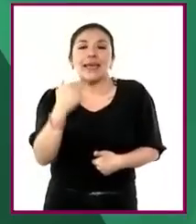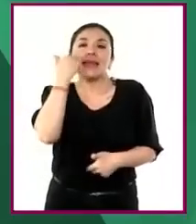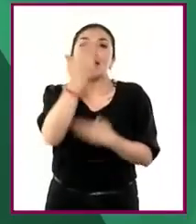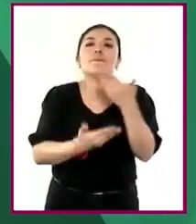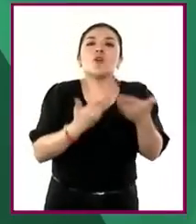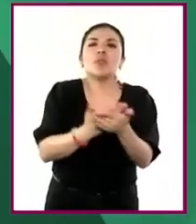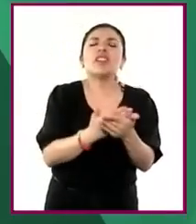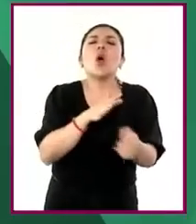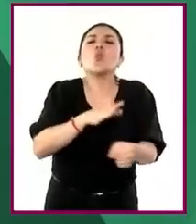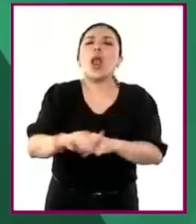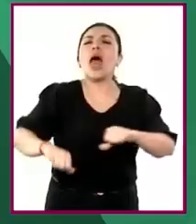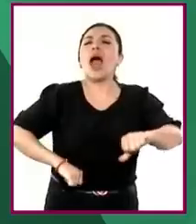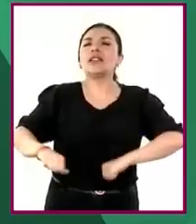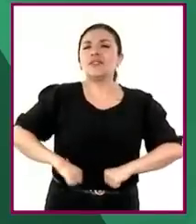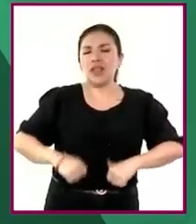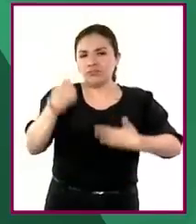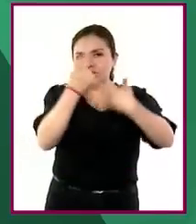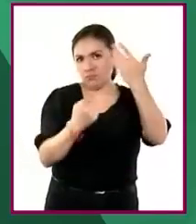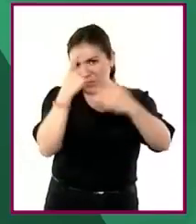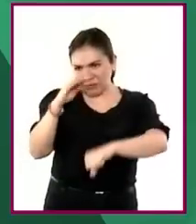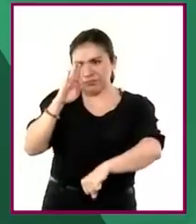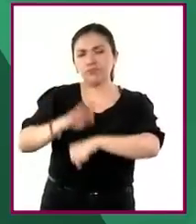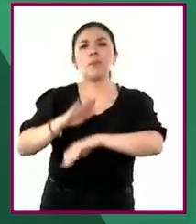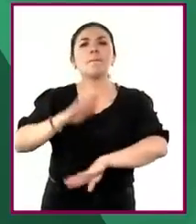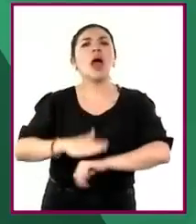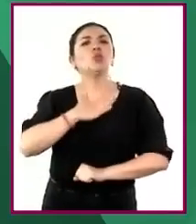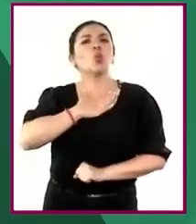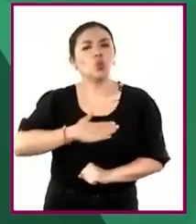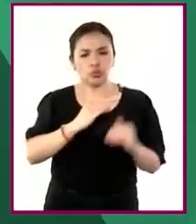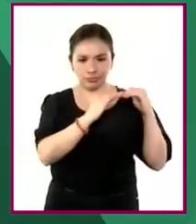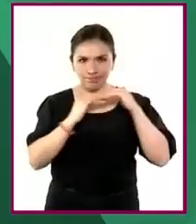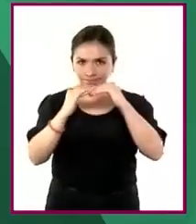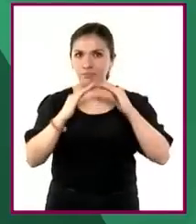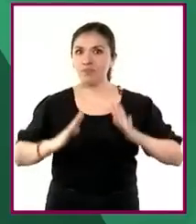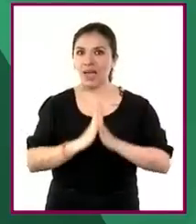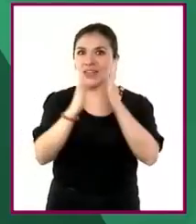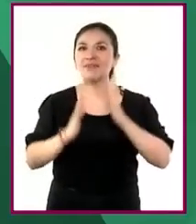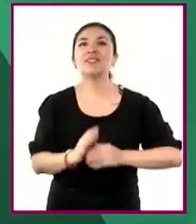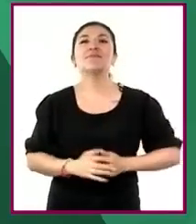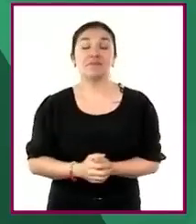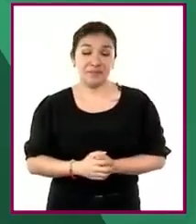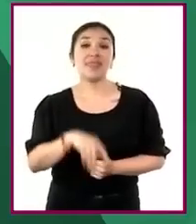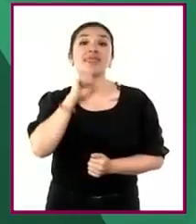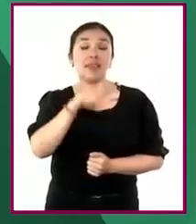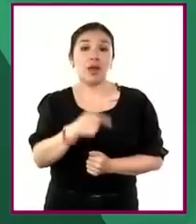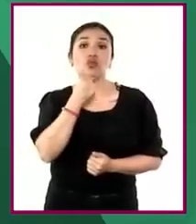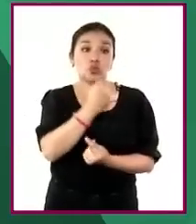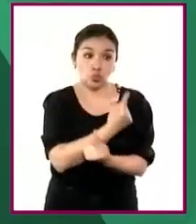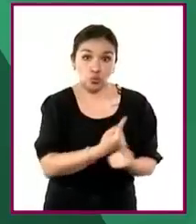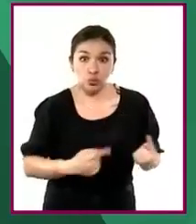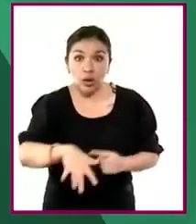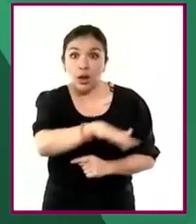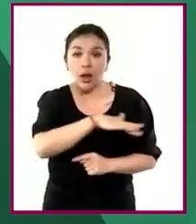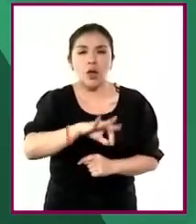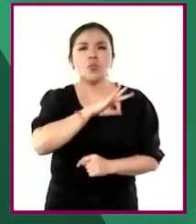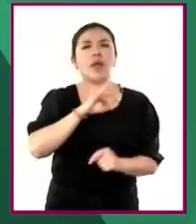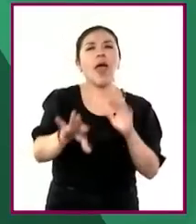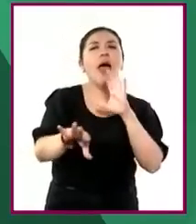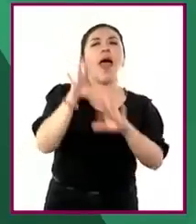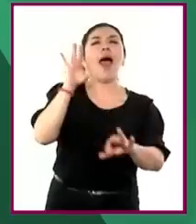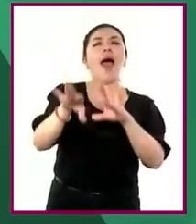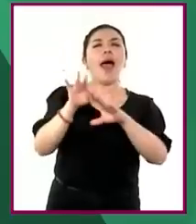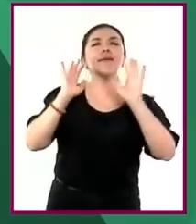propondrán acciones que favorezcan la justicia y la equidad. Asimismo, las niñas y los niños